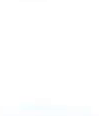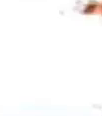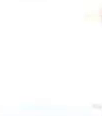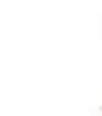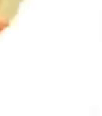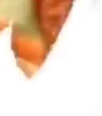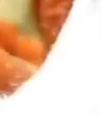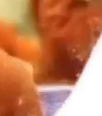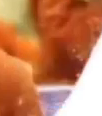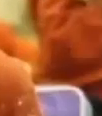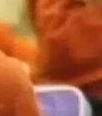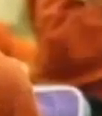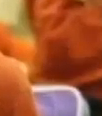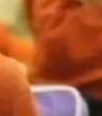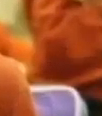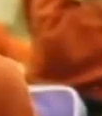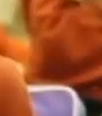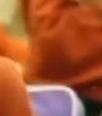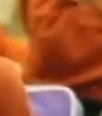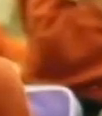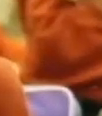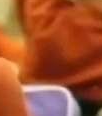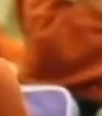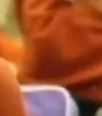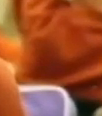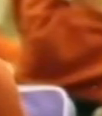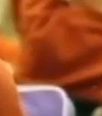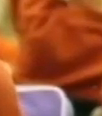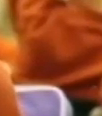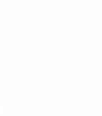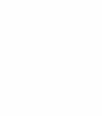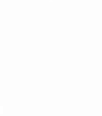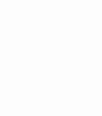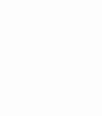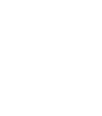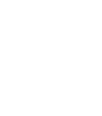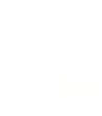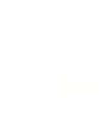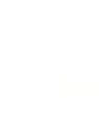A continuación, Comunicación y Lenguaje, Segundo Primaria.